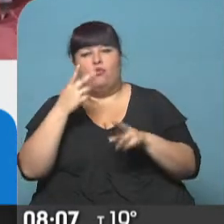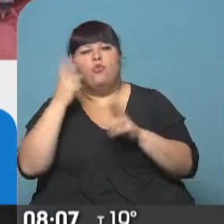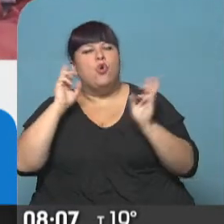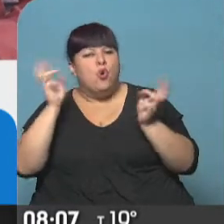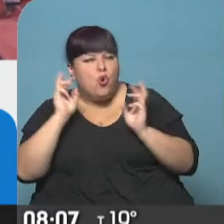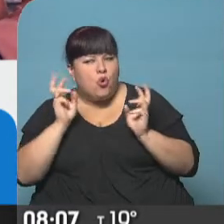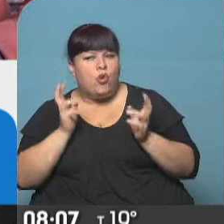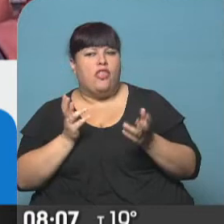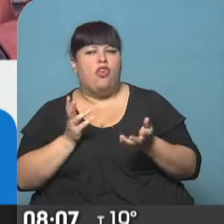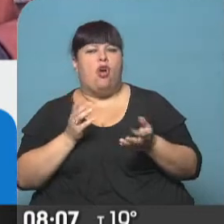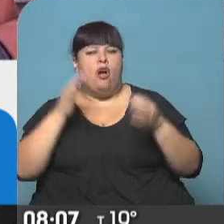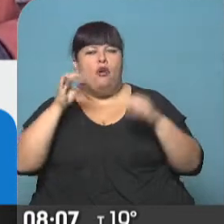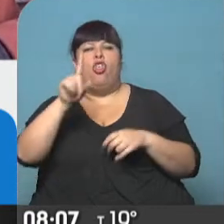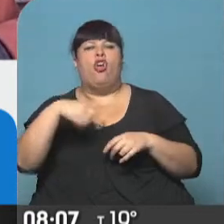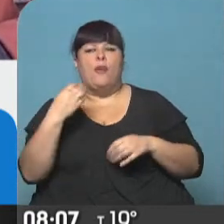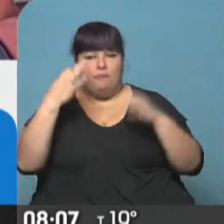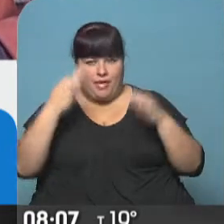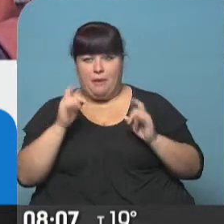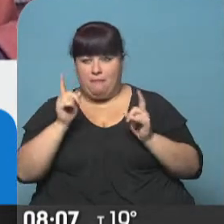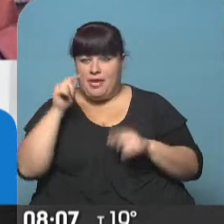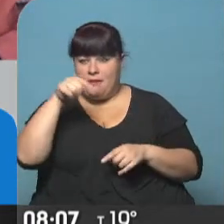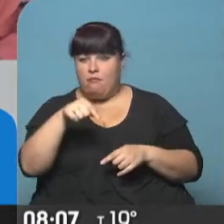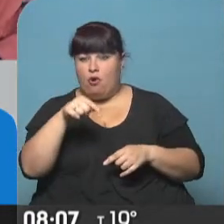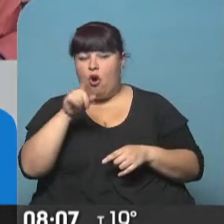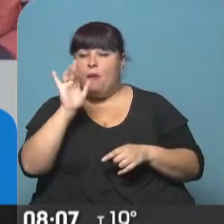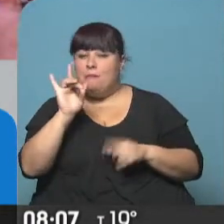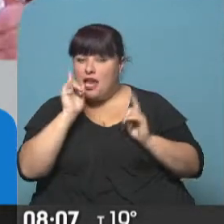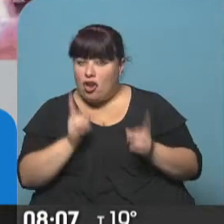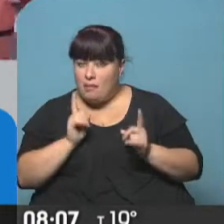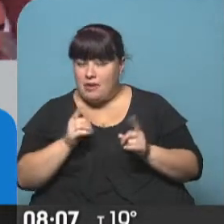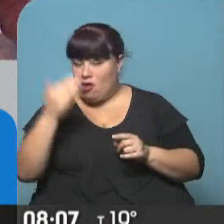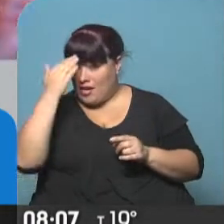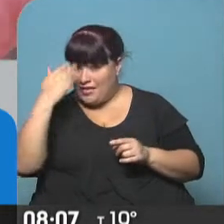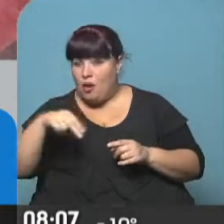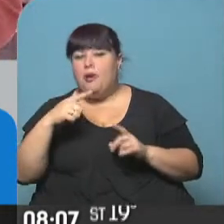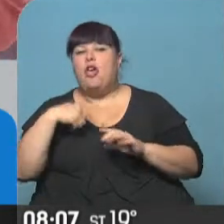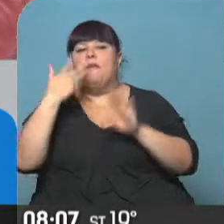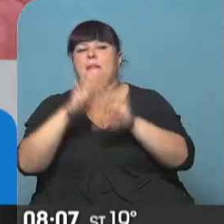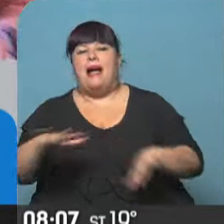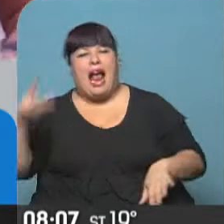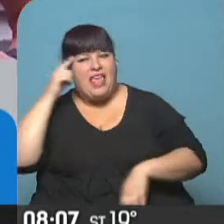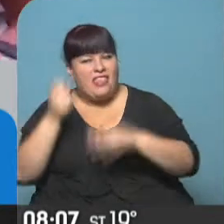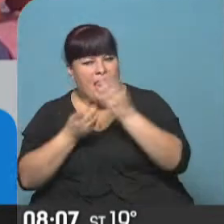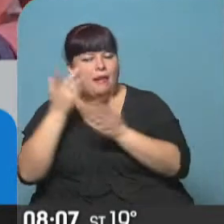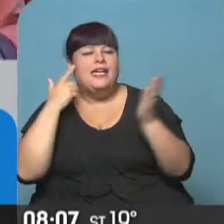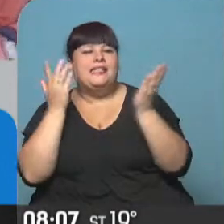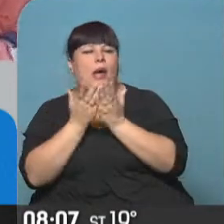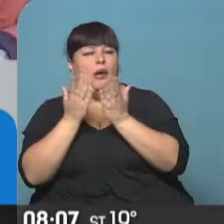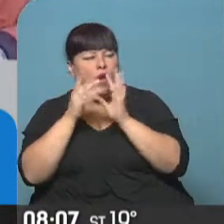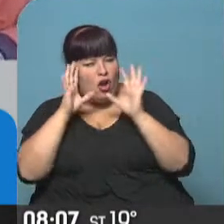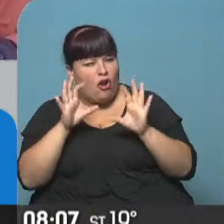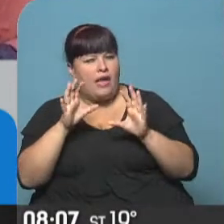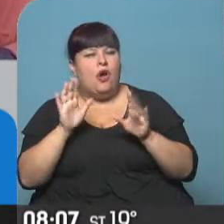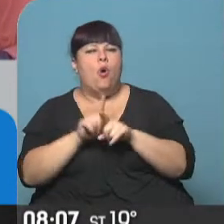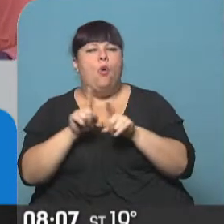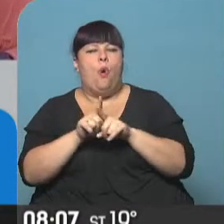ruido que era procedente precisamente ese mismo miércoles, 15, pero 3 horas después. Lo estaban analizando, recordemos, en